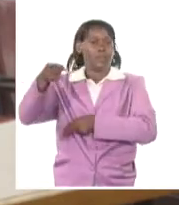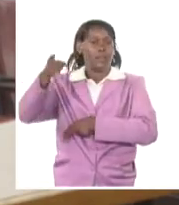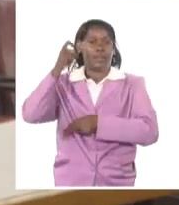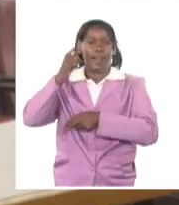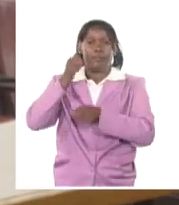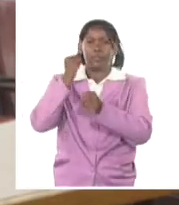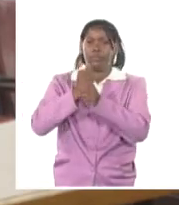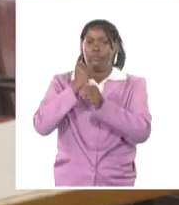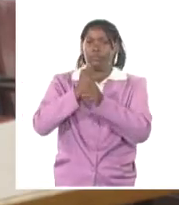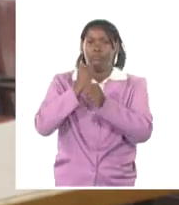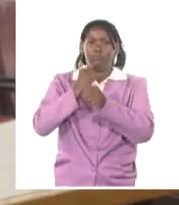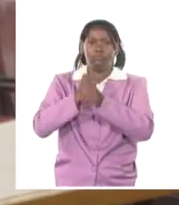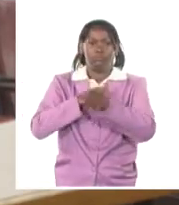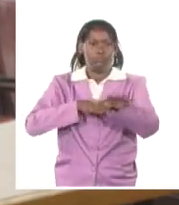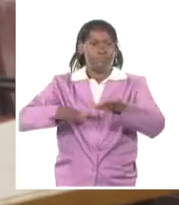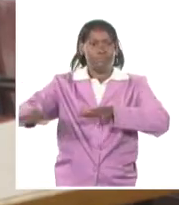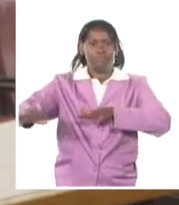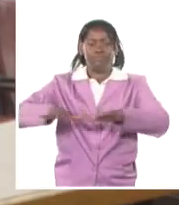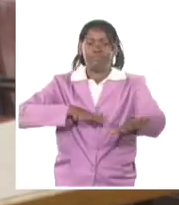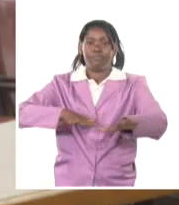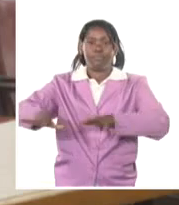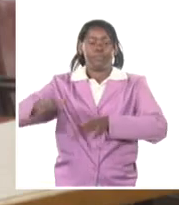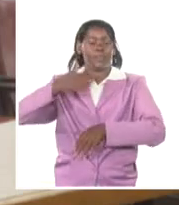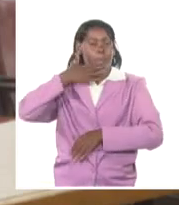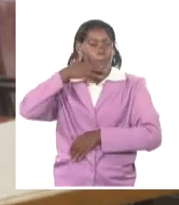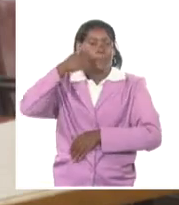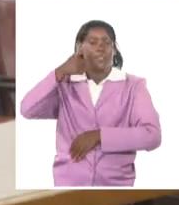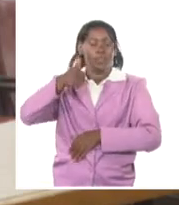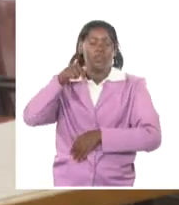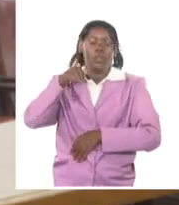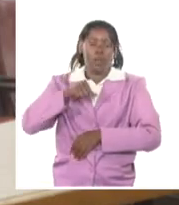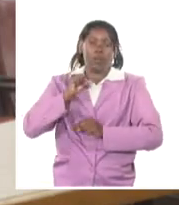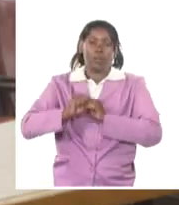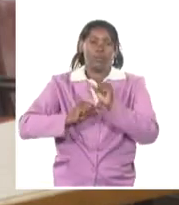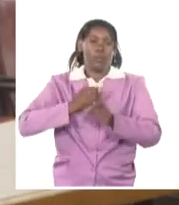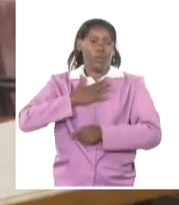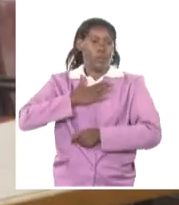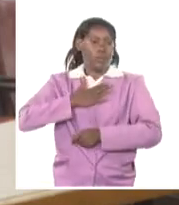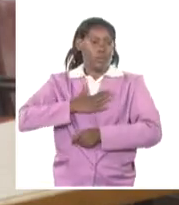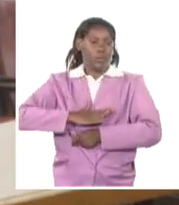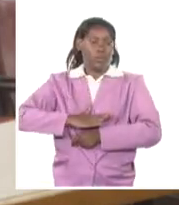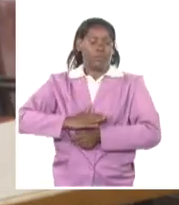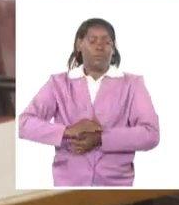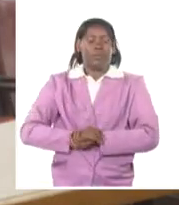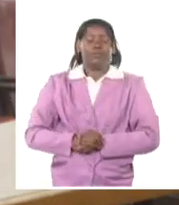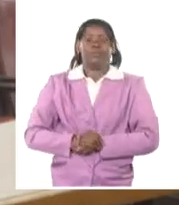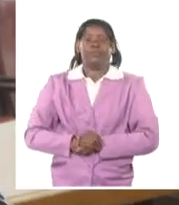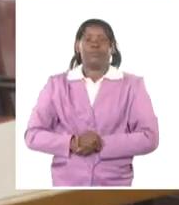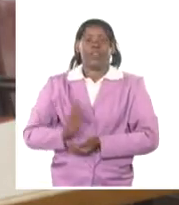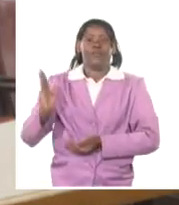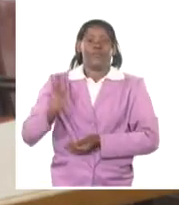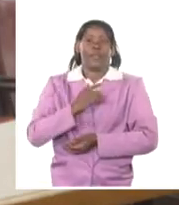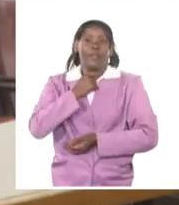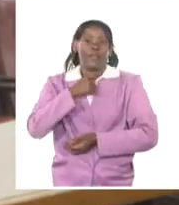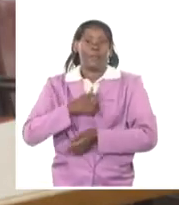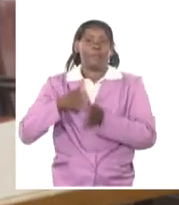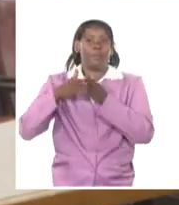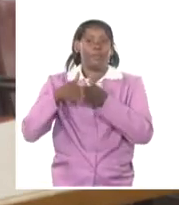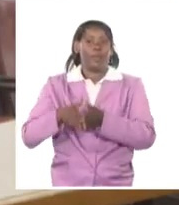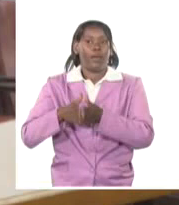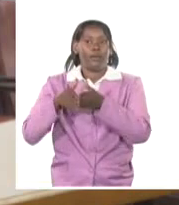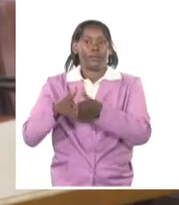déficit de combustible, de una manera rápida. ¿A qué me refiero? Llega el barco, se